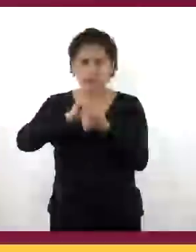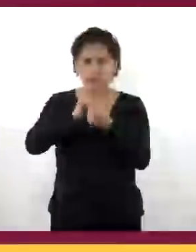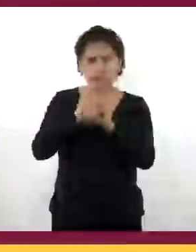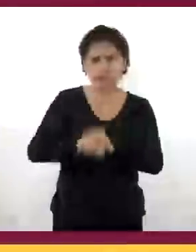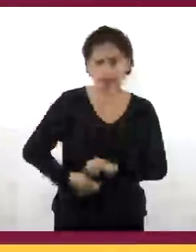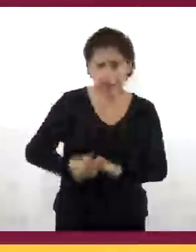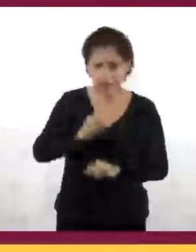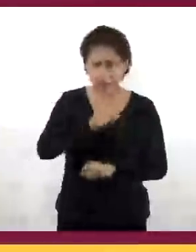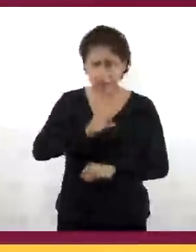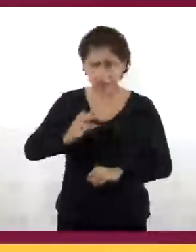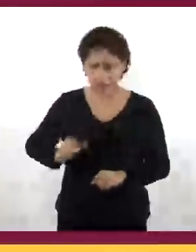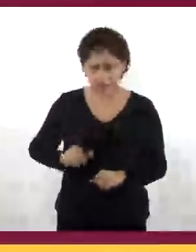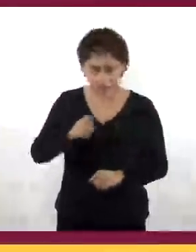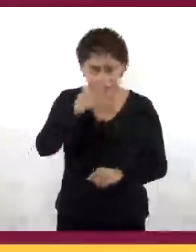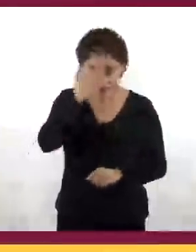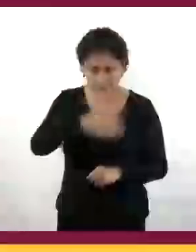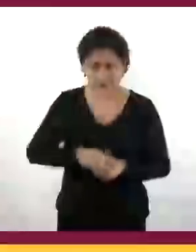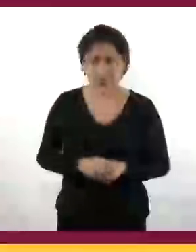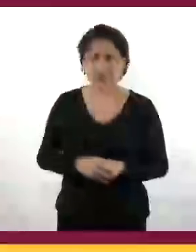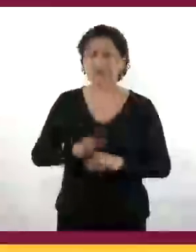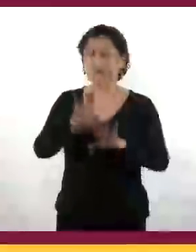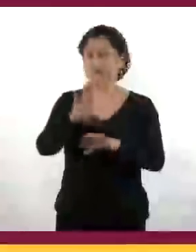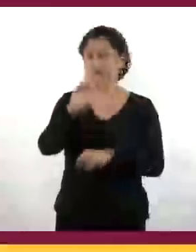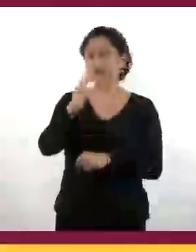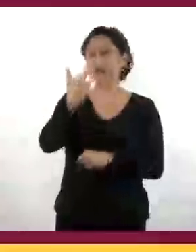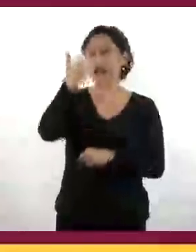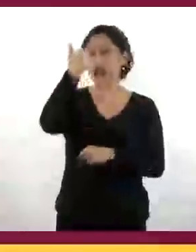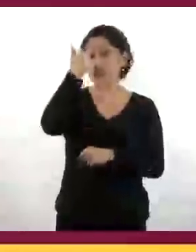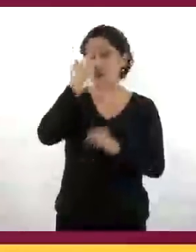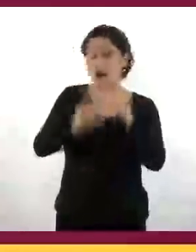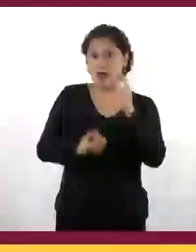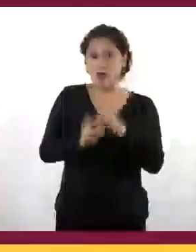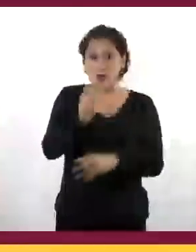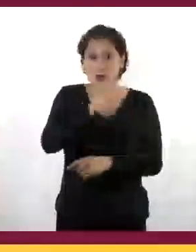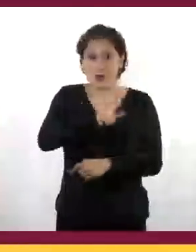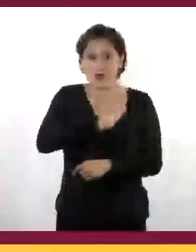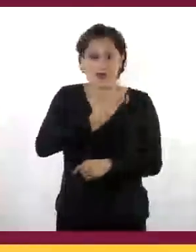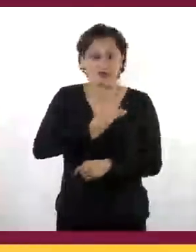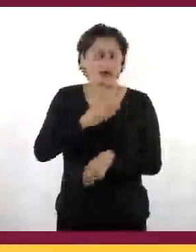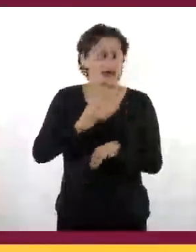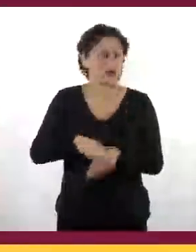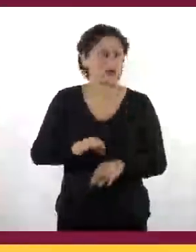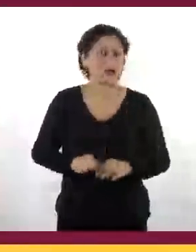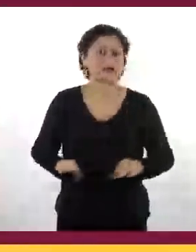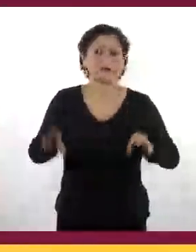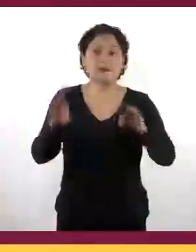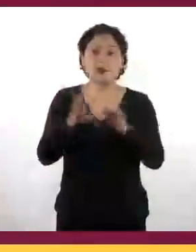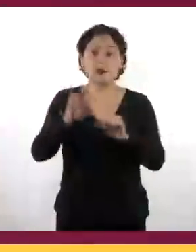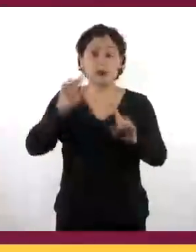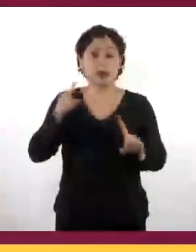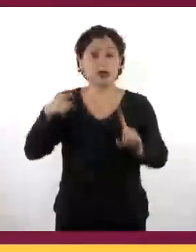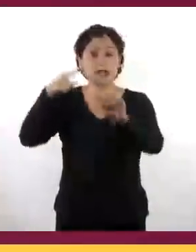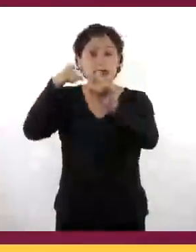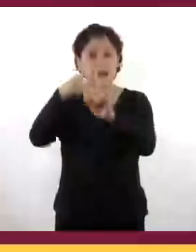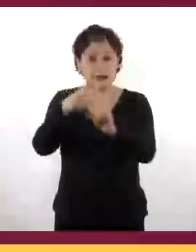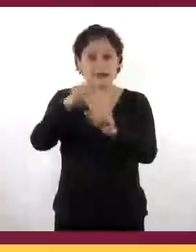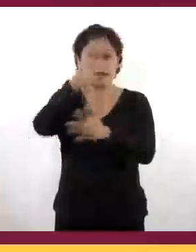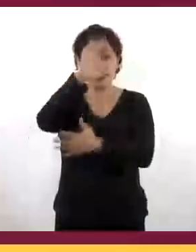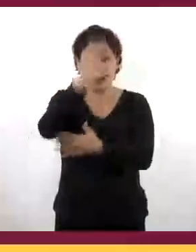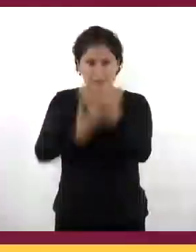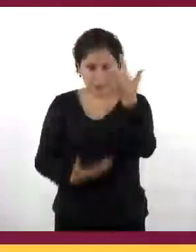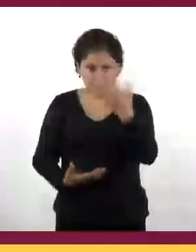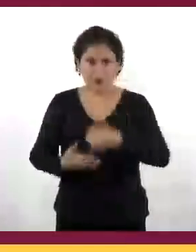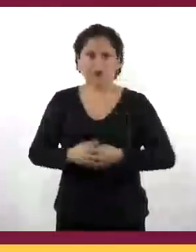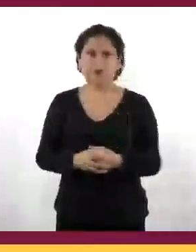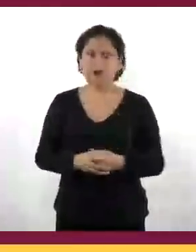Recuerden que un elemento fundamental en la vida en la Nueva España fue la religión católica. Por eso los frailes